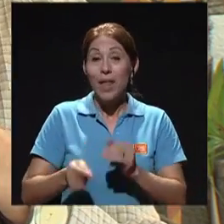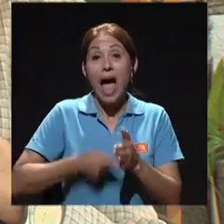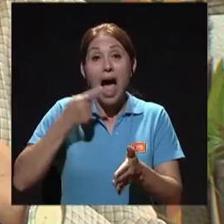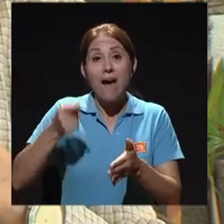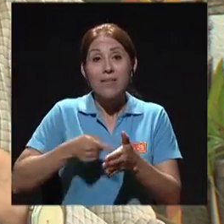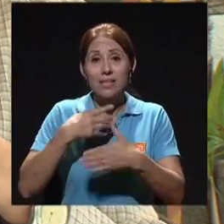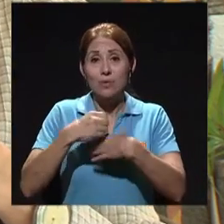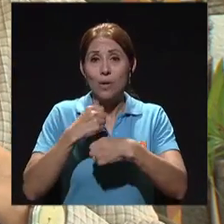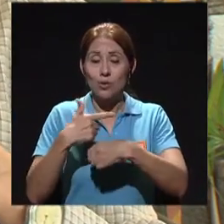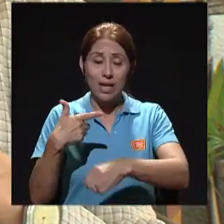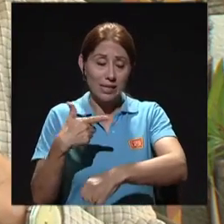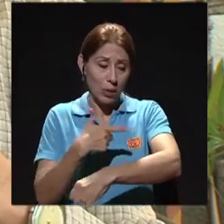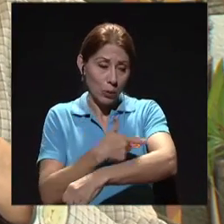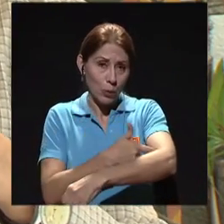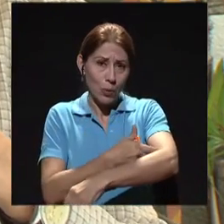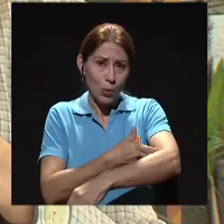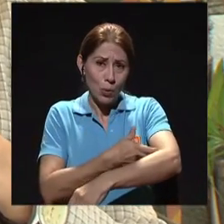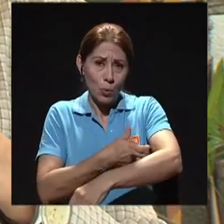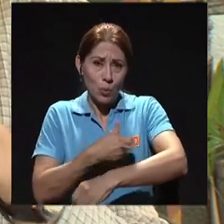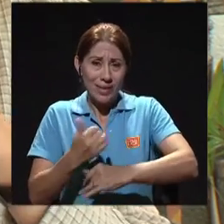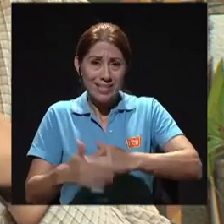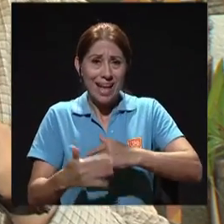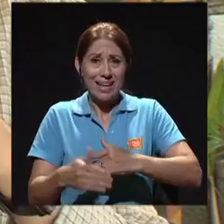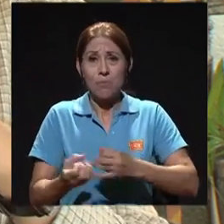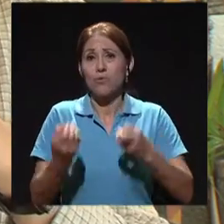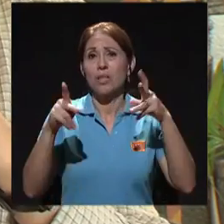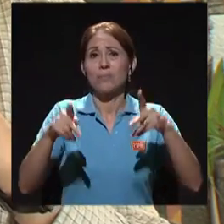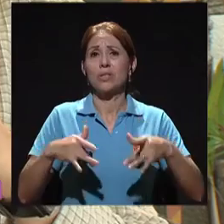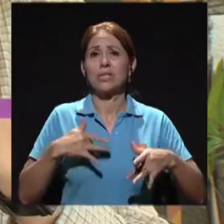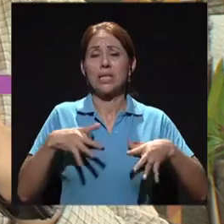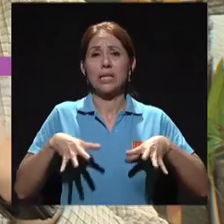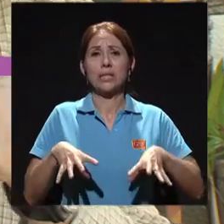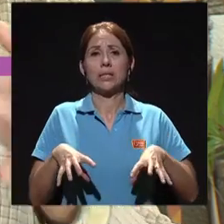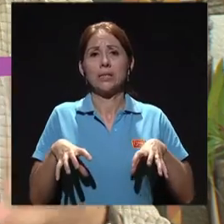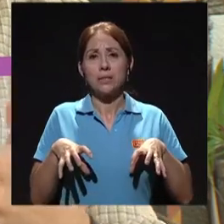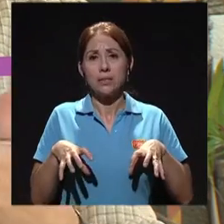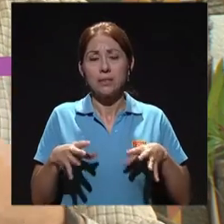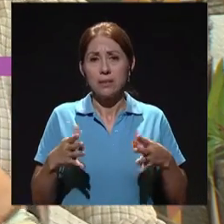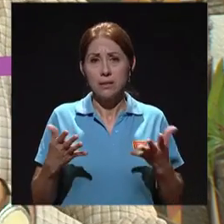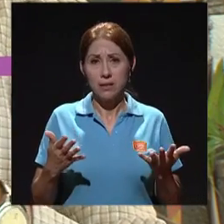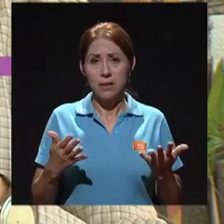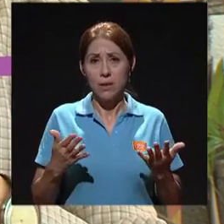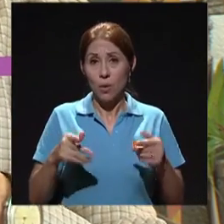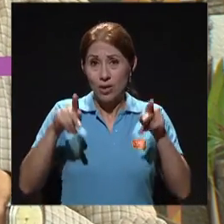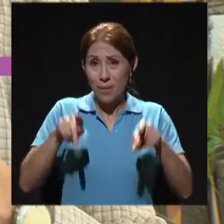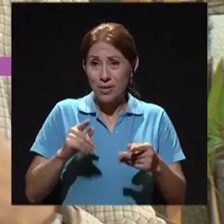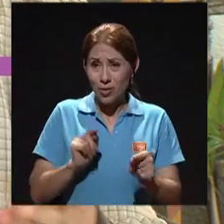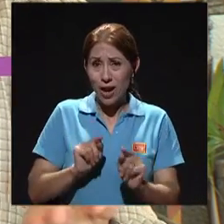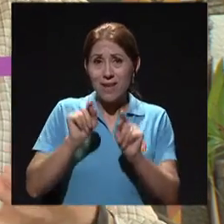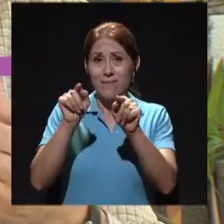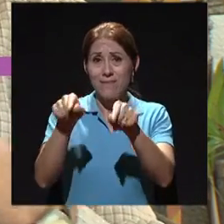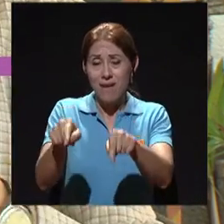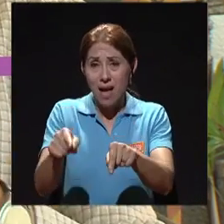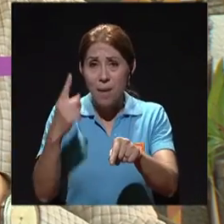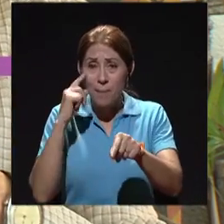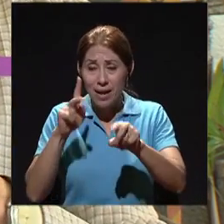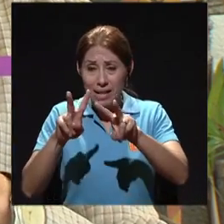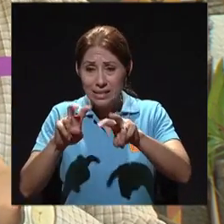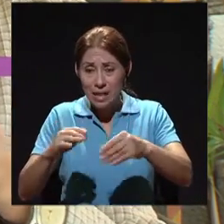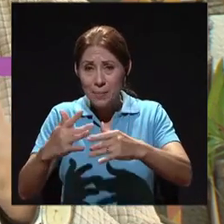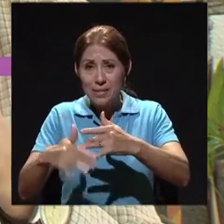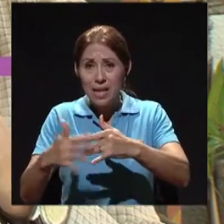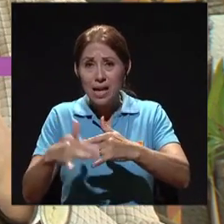con la toma de la muestra es el estrés. Entonces, cuando la persona llega, hay personas que tienen, les da mucho nervio, ¿no?